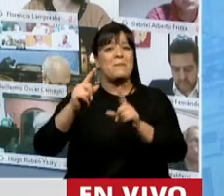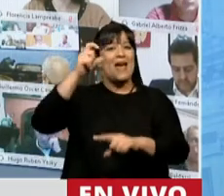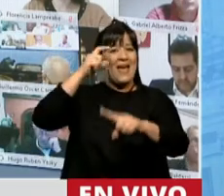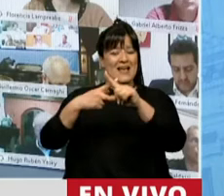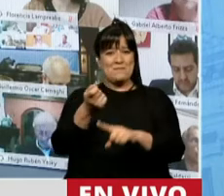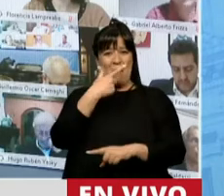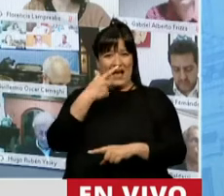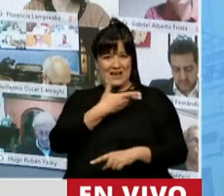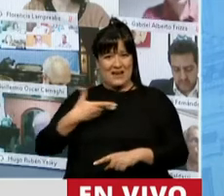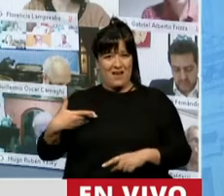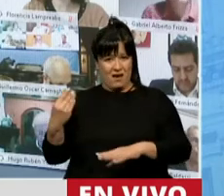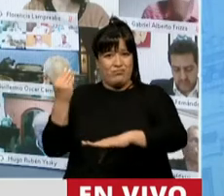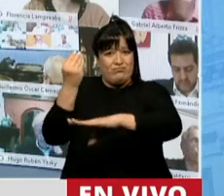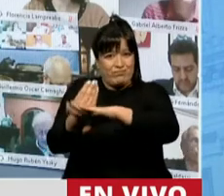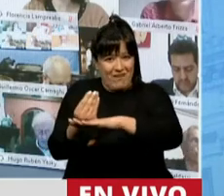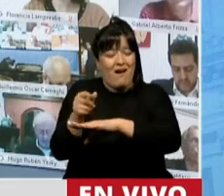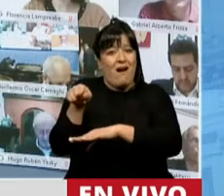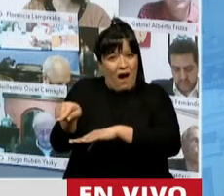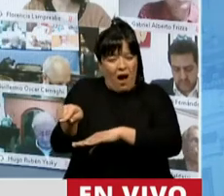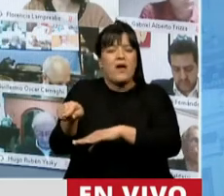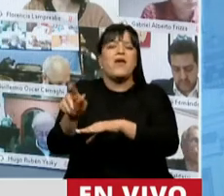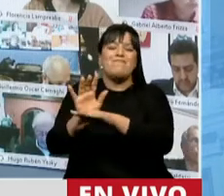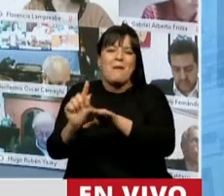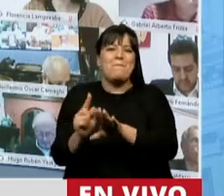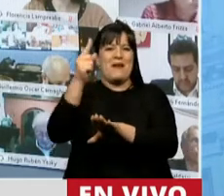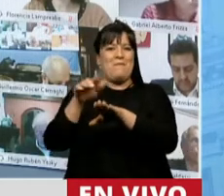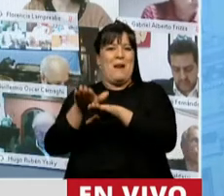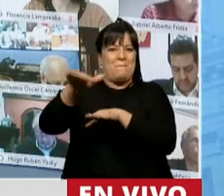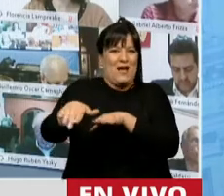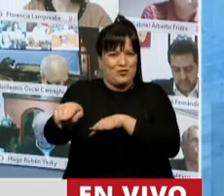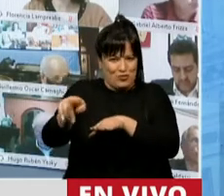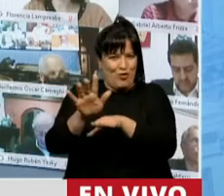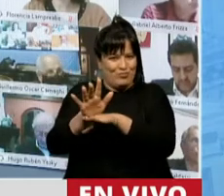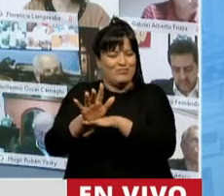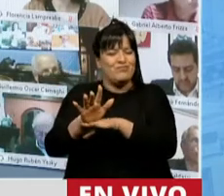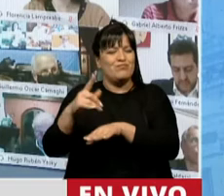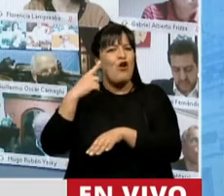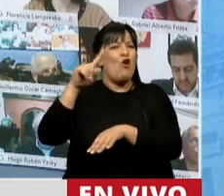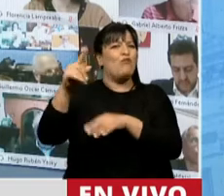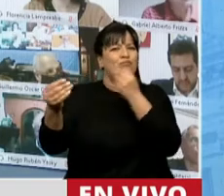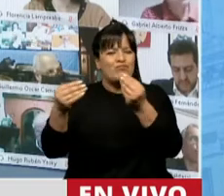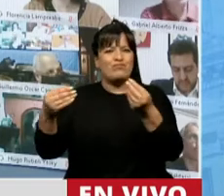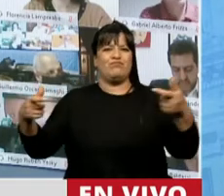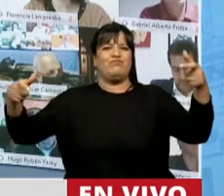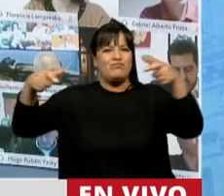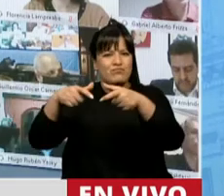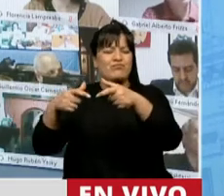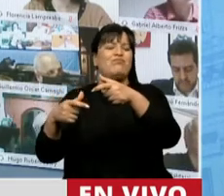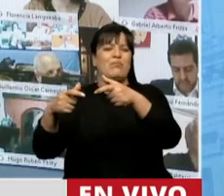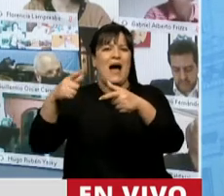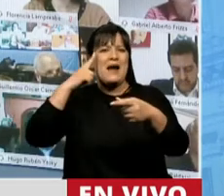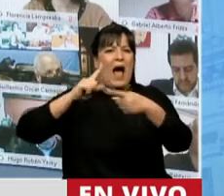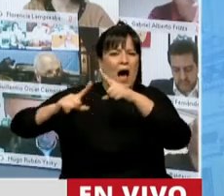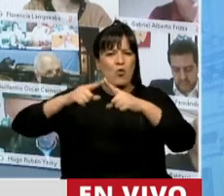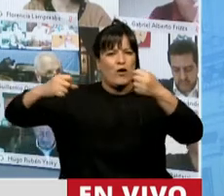Macri, fue quien dio el primer paso en lo que constituye la conformación de un acuerdo ambiental, que